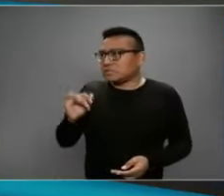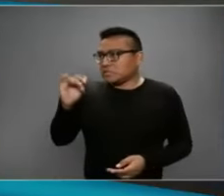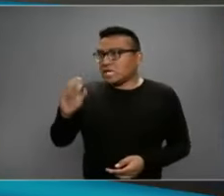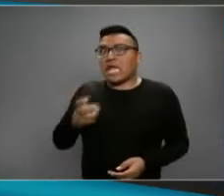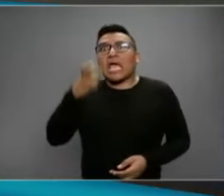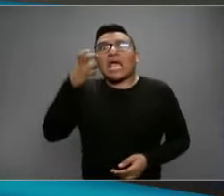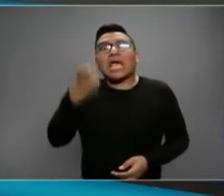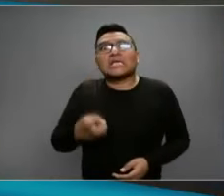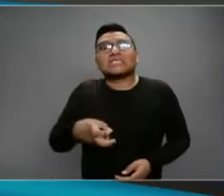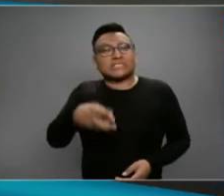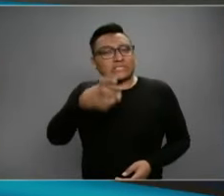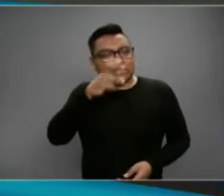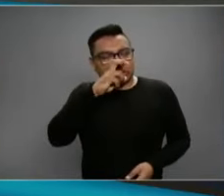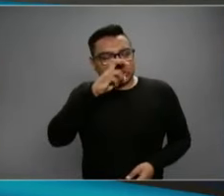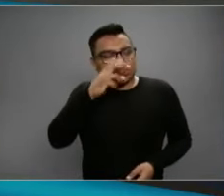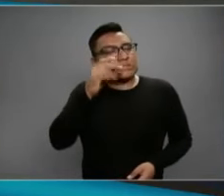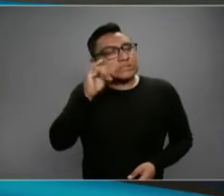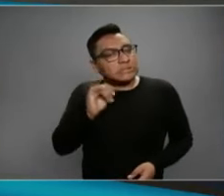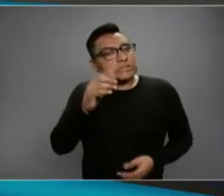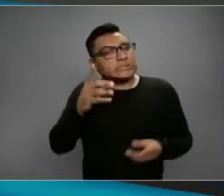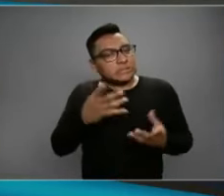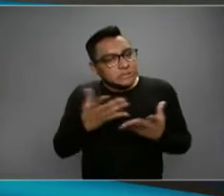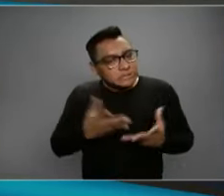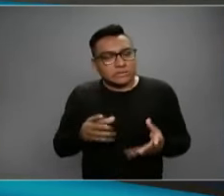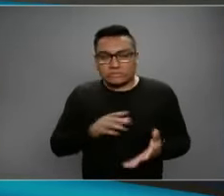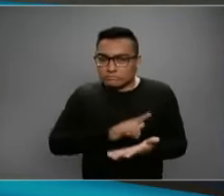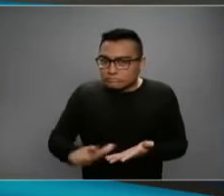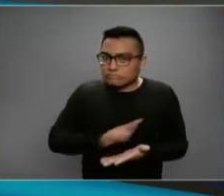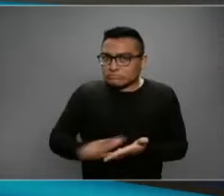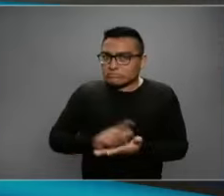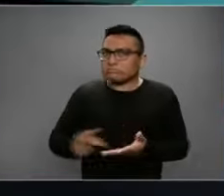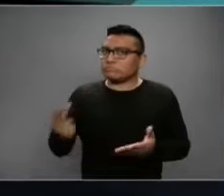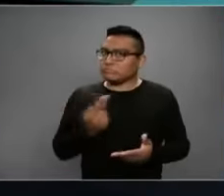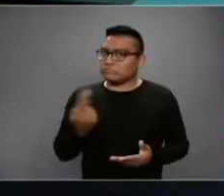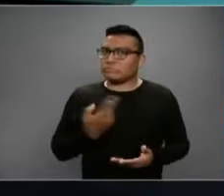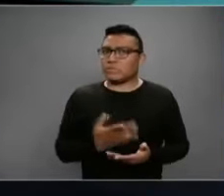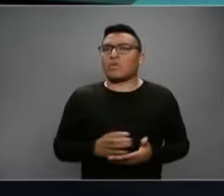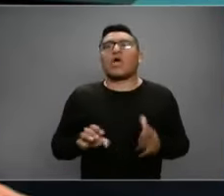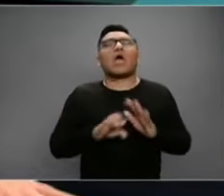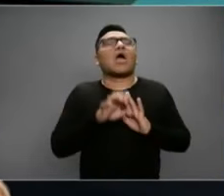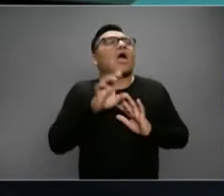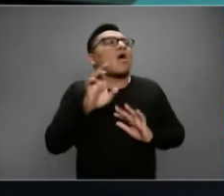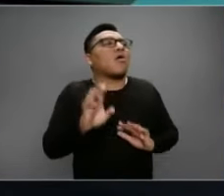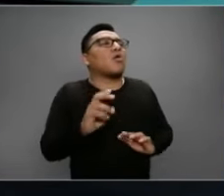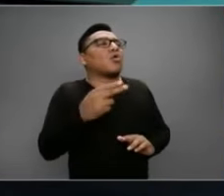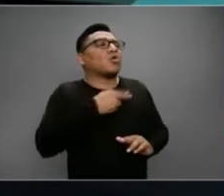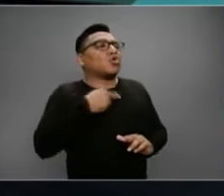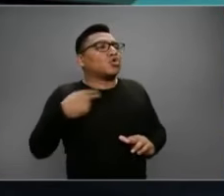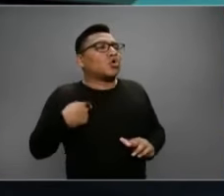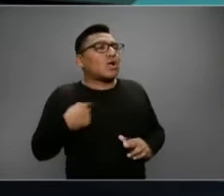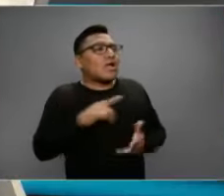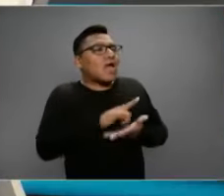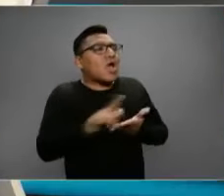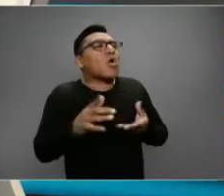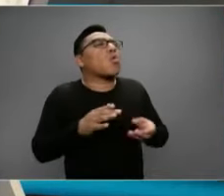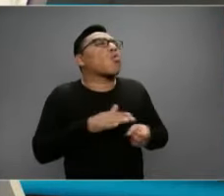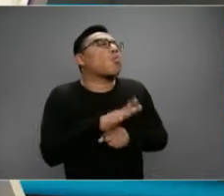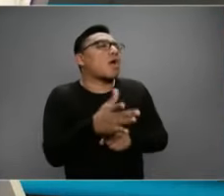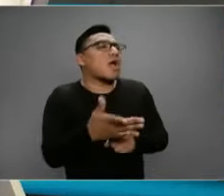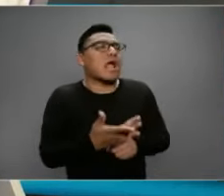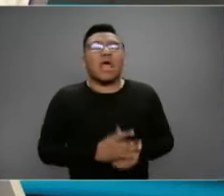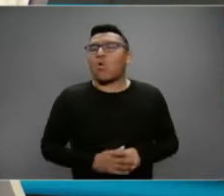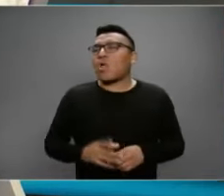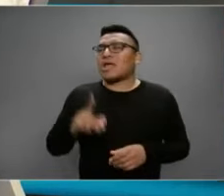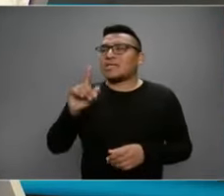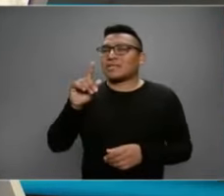que hay que hacer. Es exigencia. Exactamente. ¿Con qué limpiamos esta superficie? Una solución de